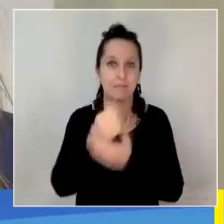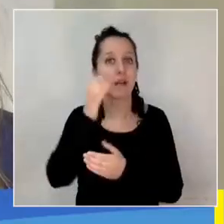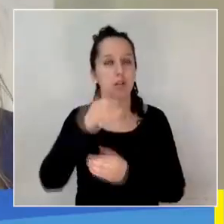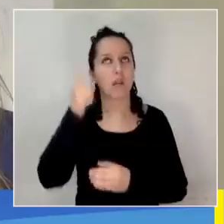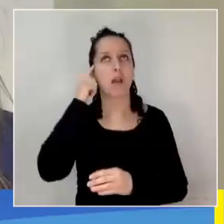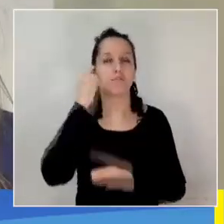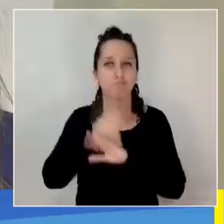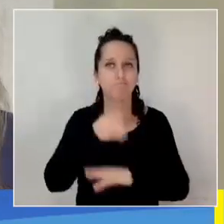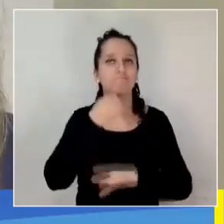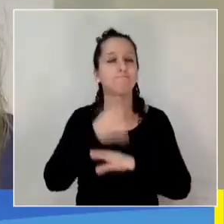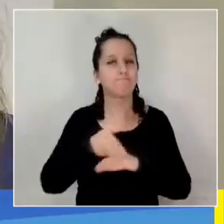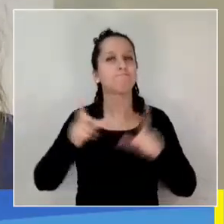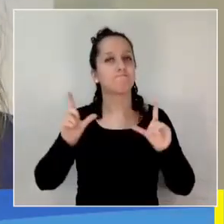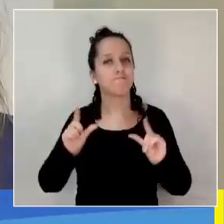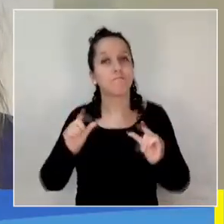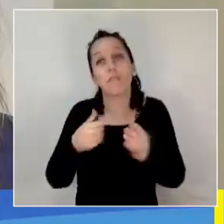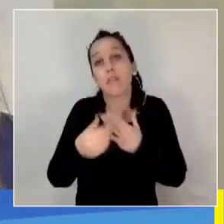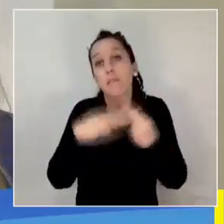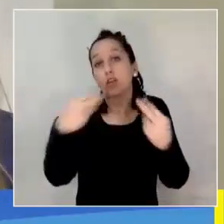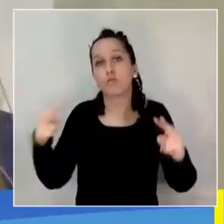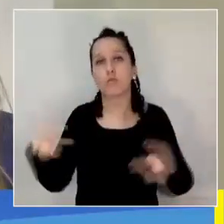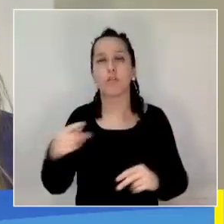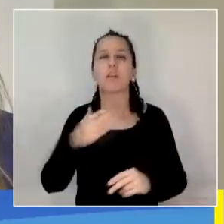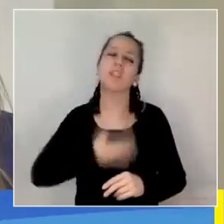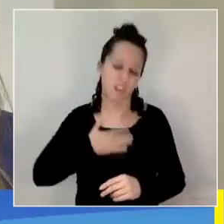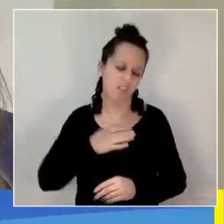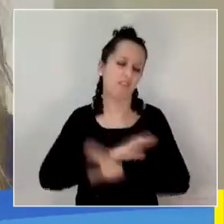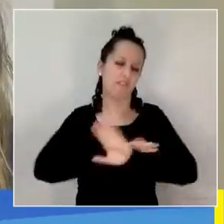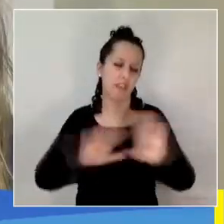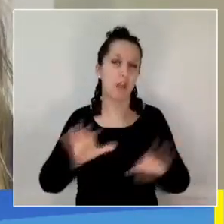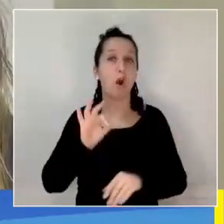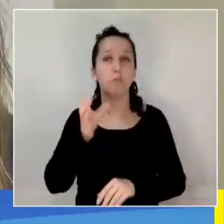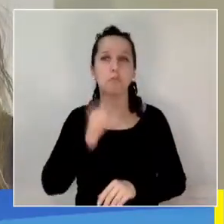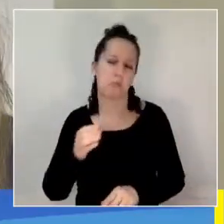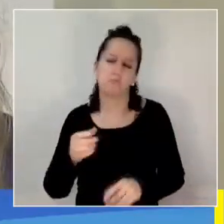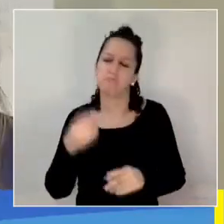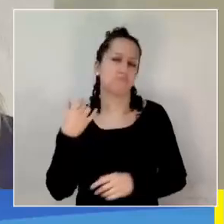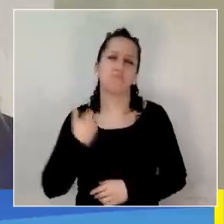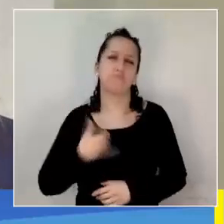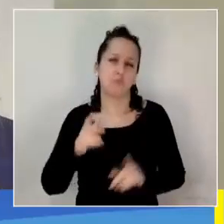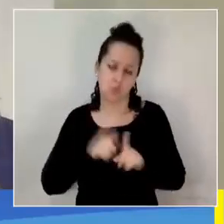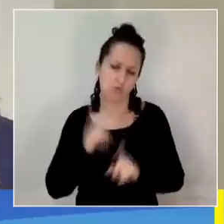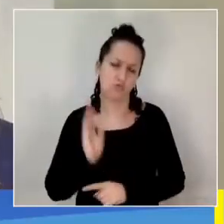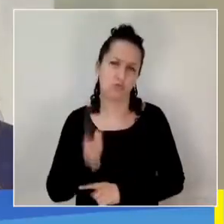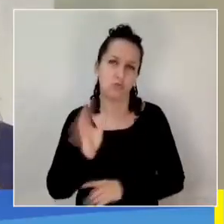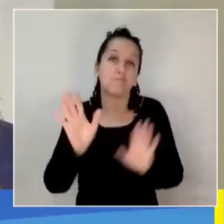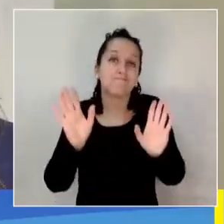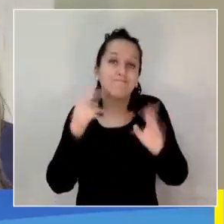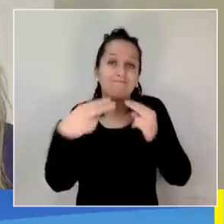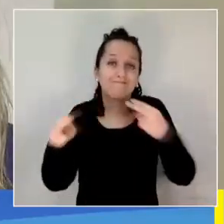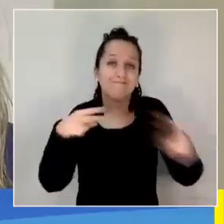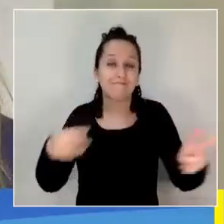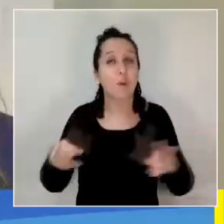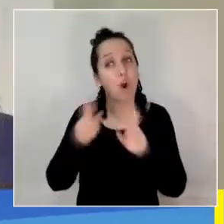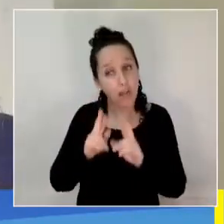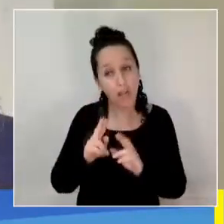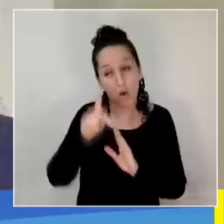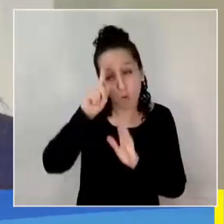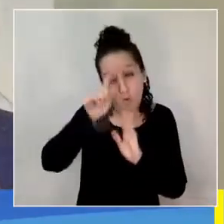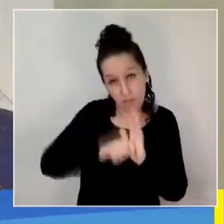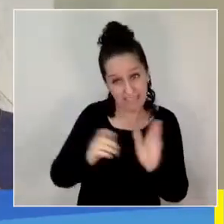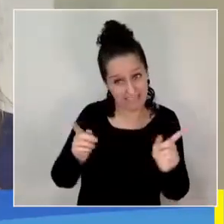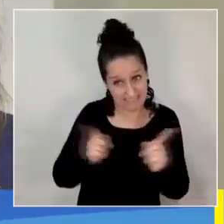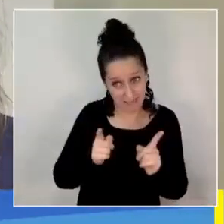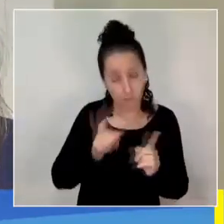según su motivación, a dejar de fumar o en un periodo dentro de un mes, de seis